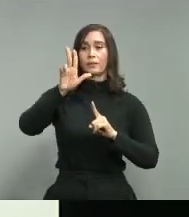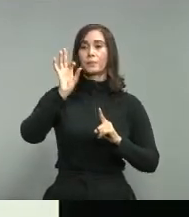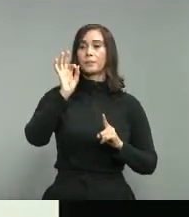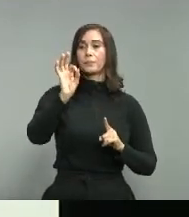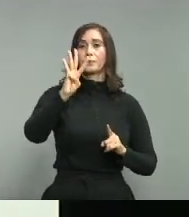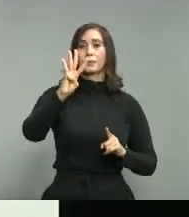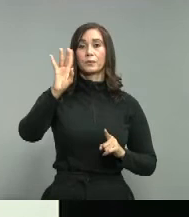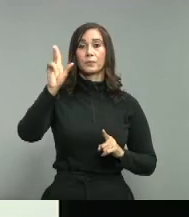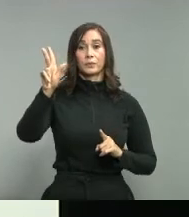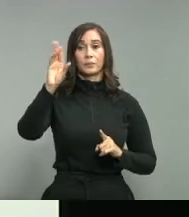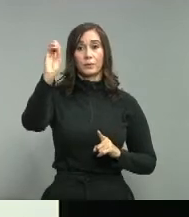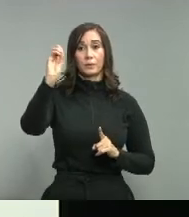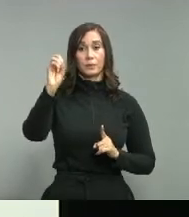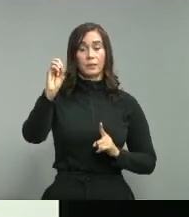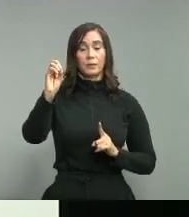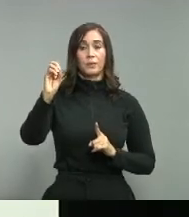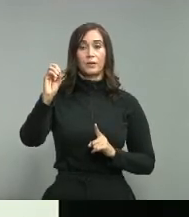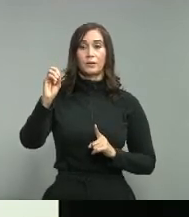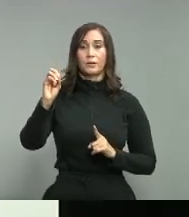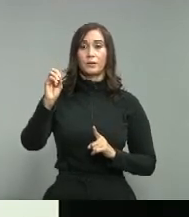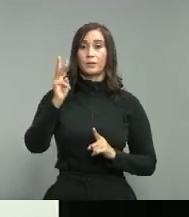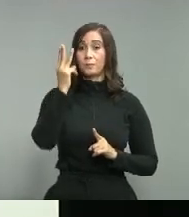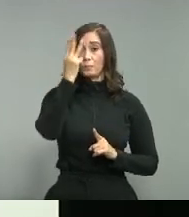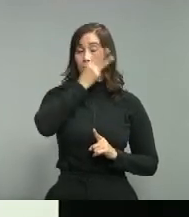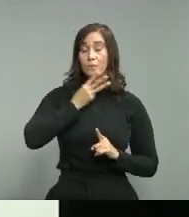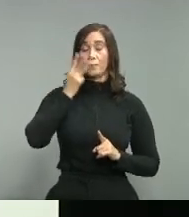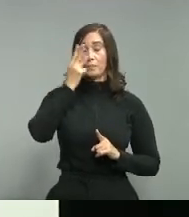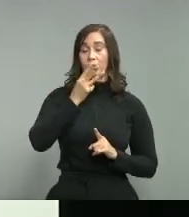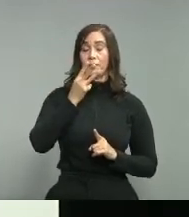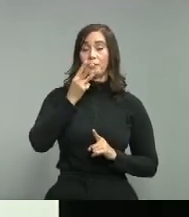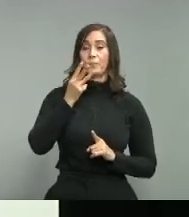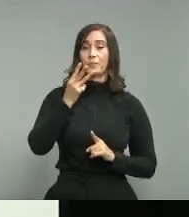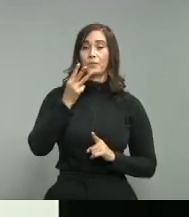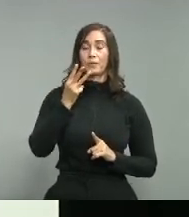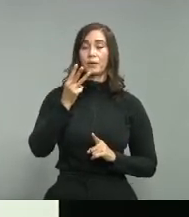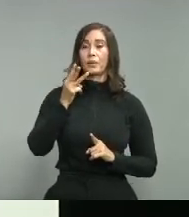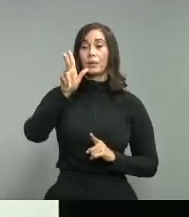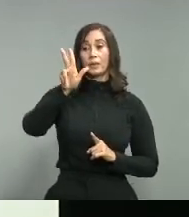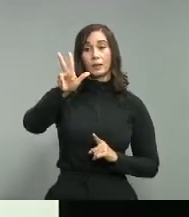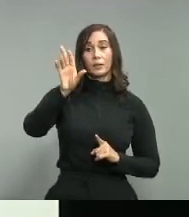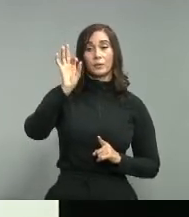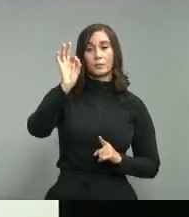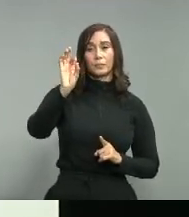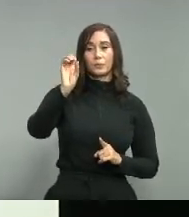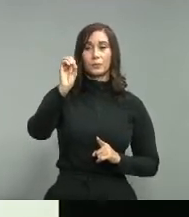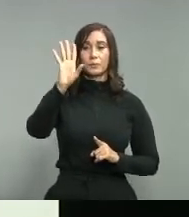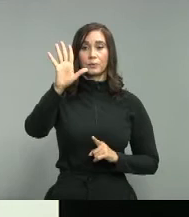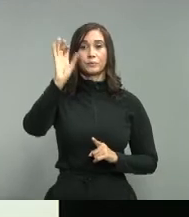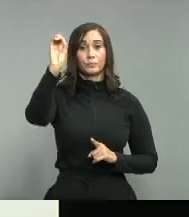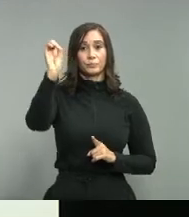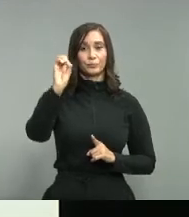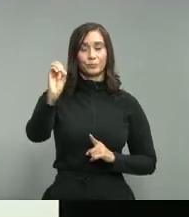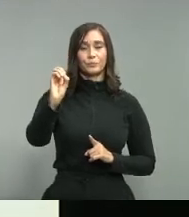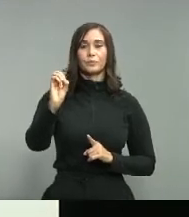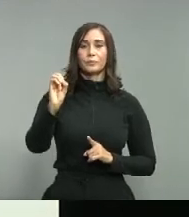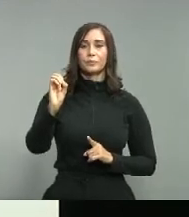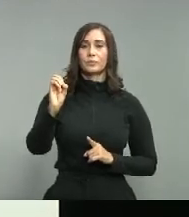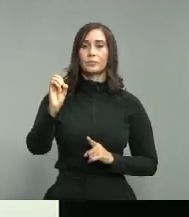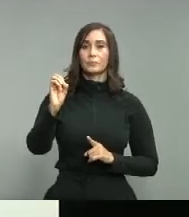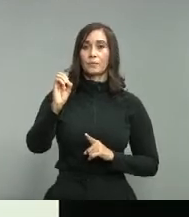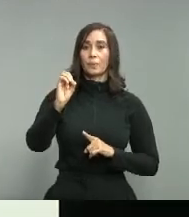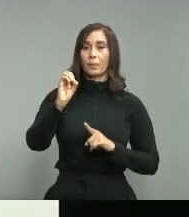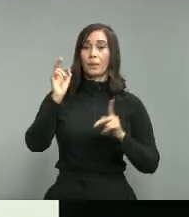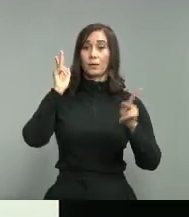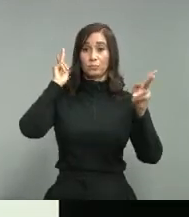.43% Moca 3.05% Puerto